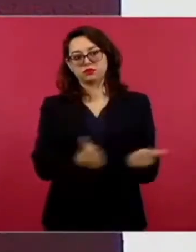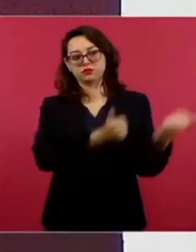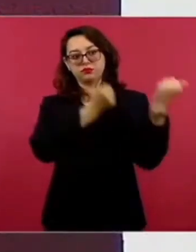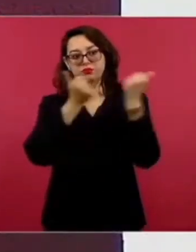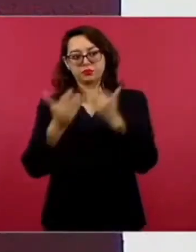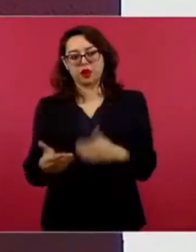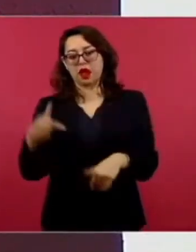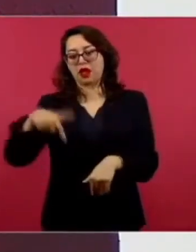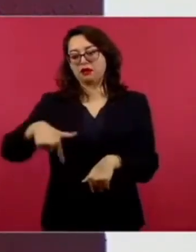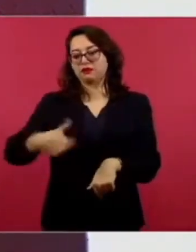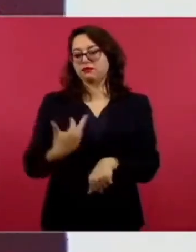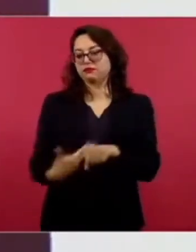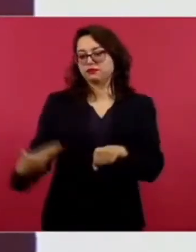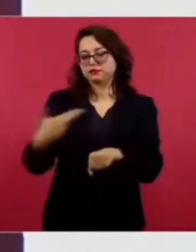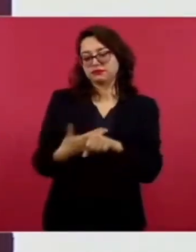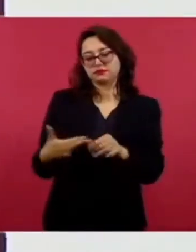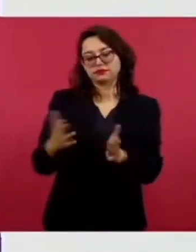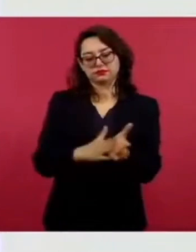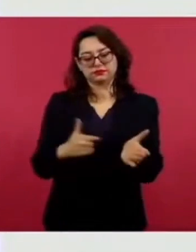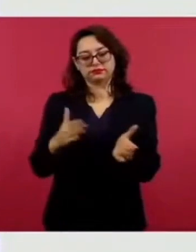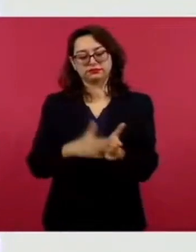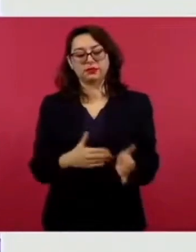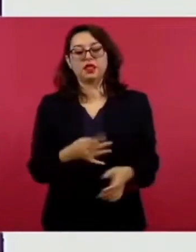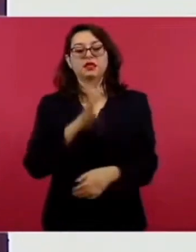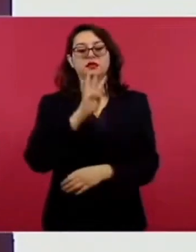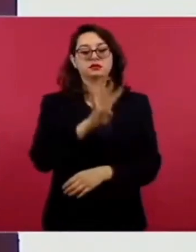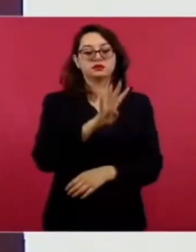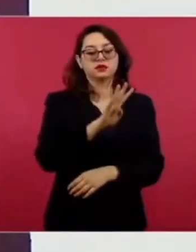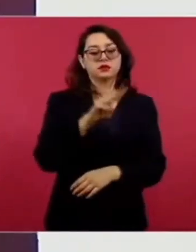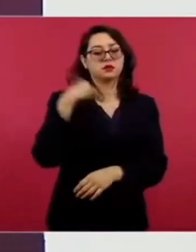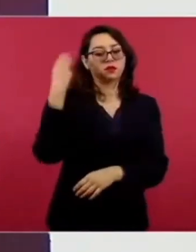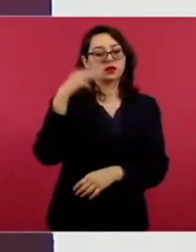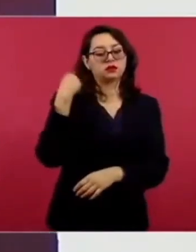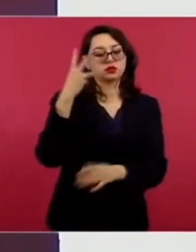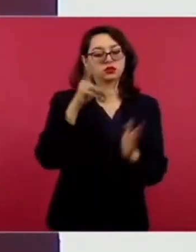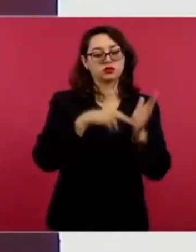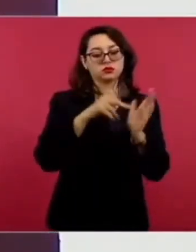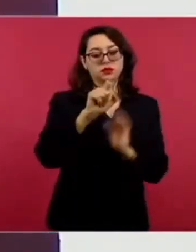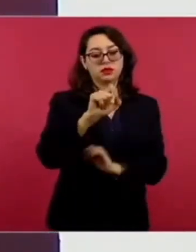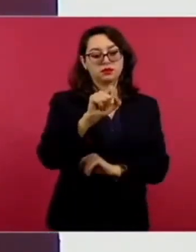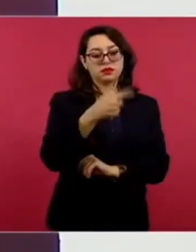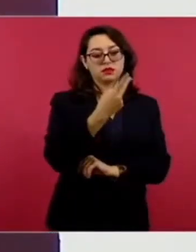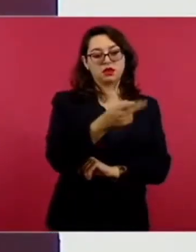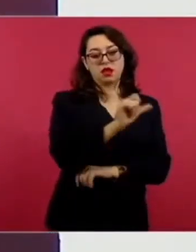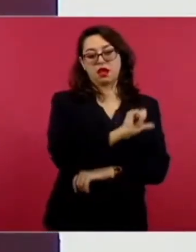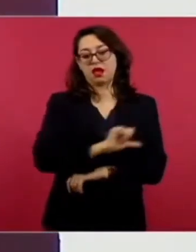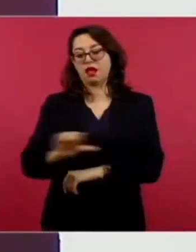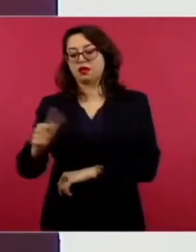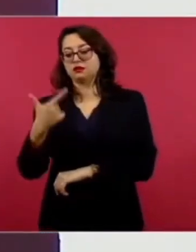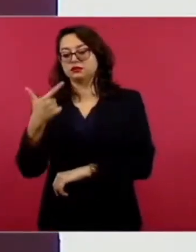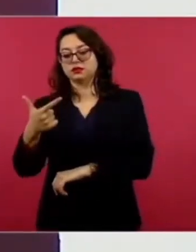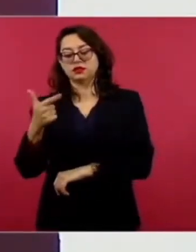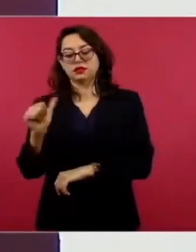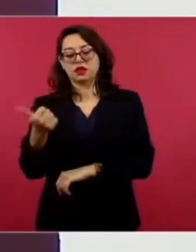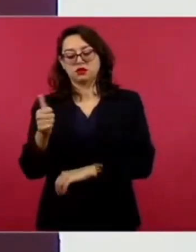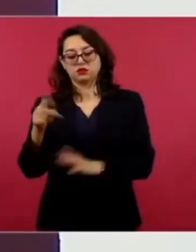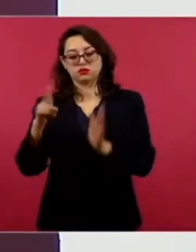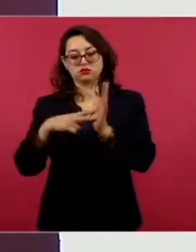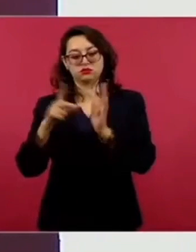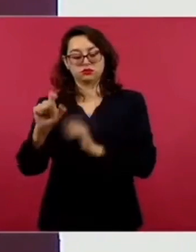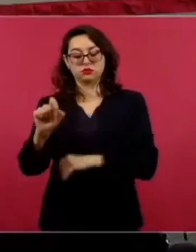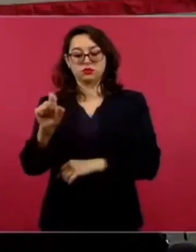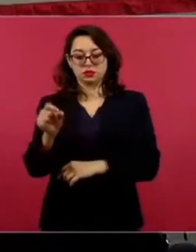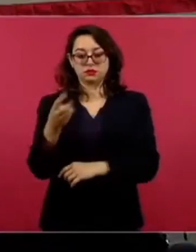del 19 de marzo del 2022 al 7 de agosto que fue de